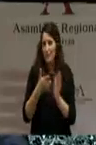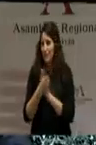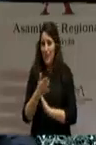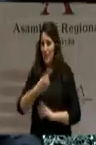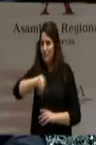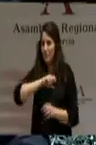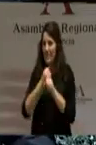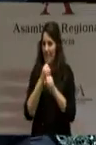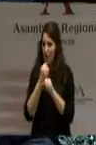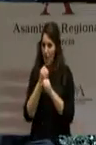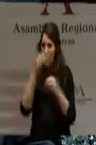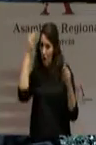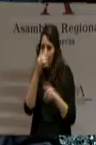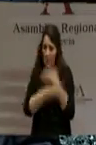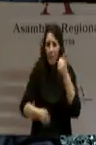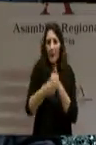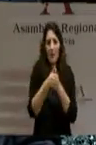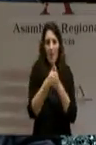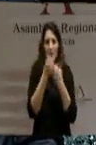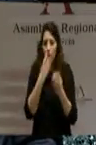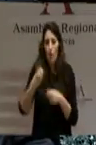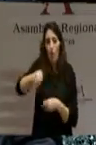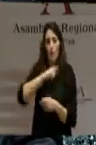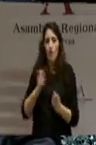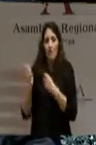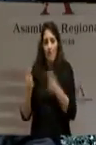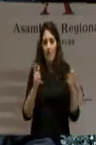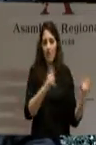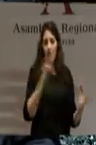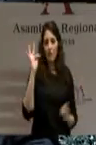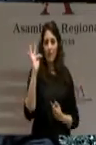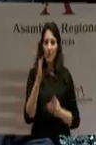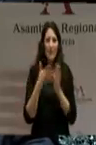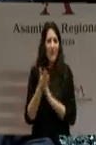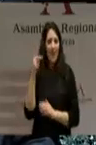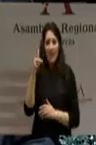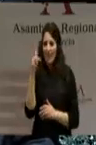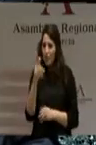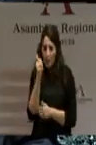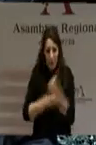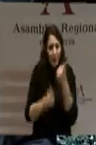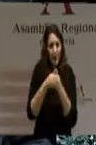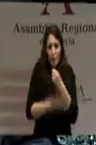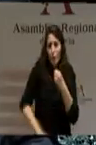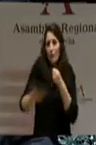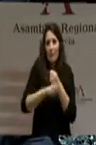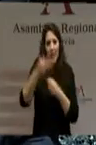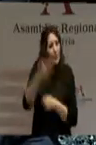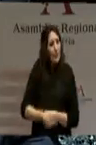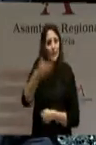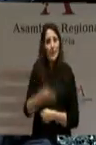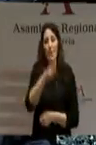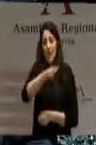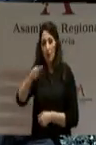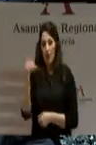trabajo. Y nuestra razón de ser estaremos favoreciendo el ejercicio de un derecho fundamental de las personas y,